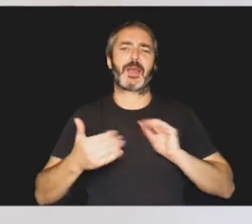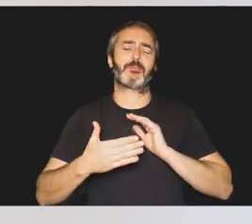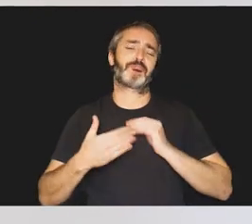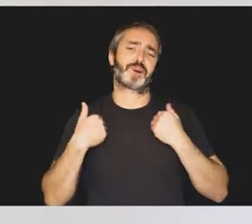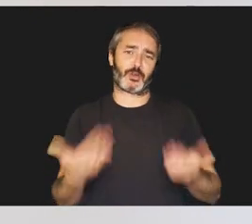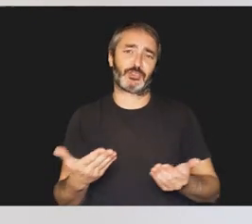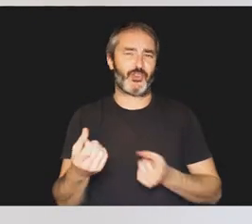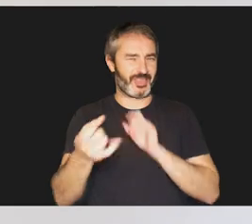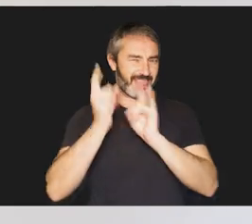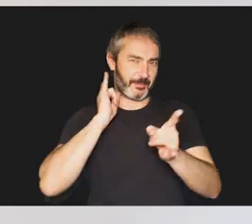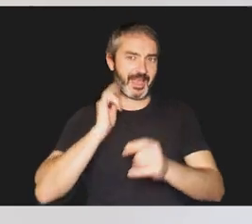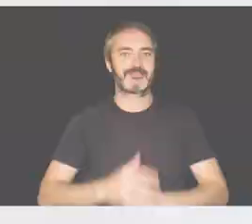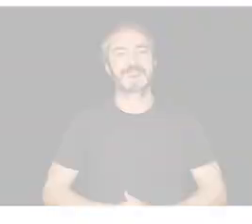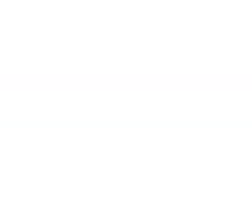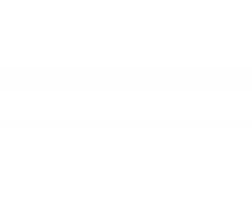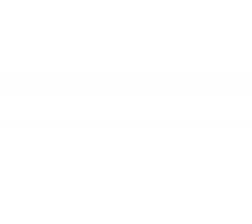No lo dudes, llámanos.